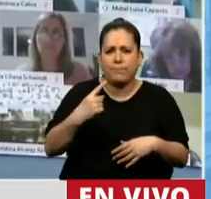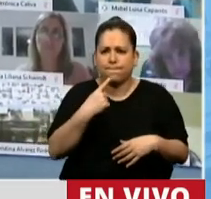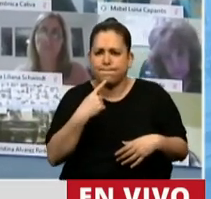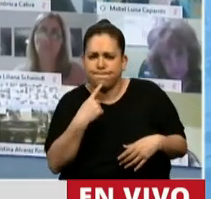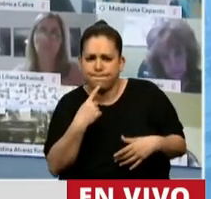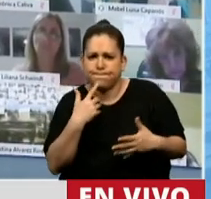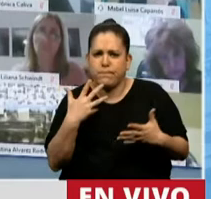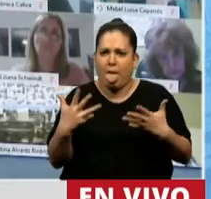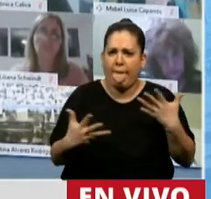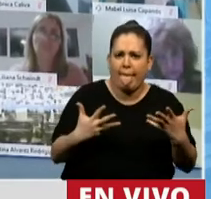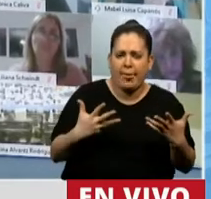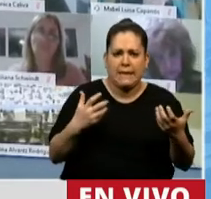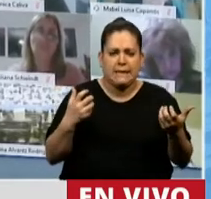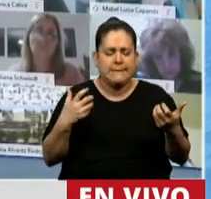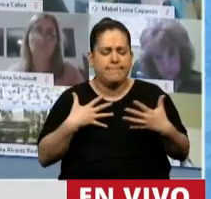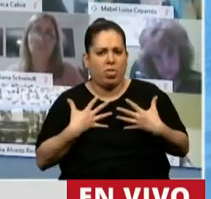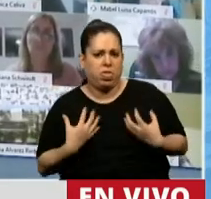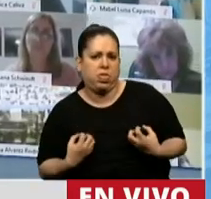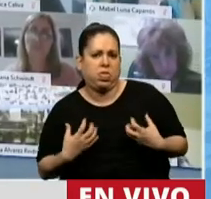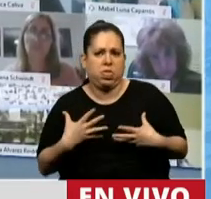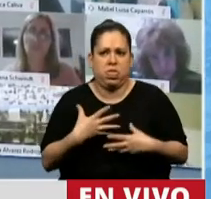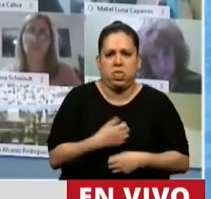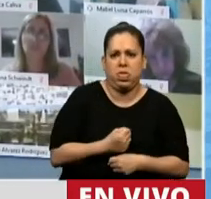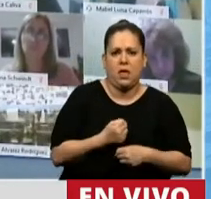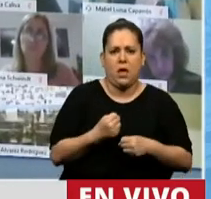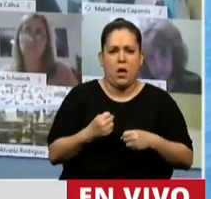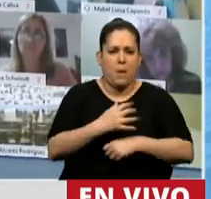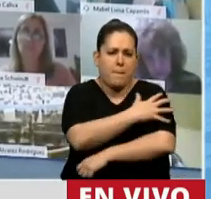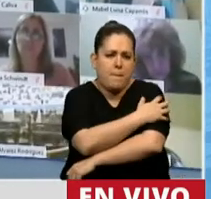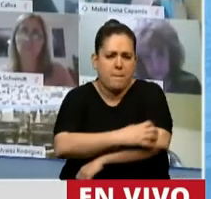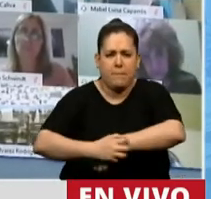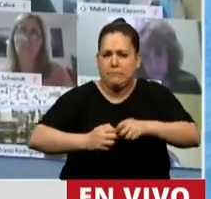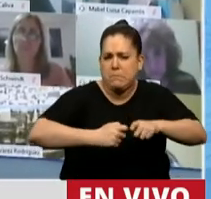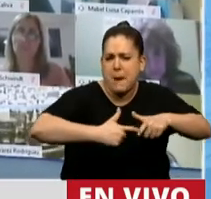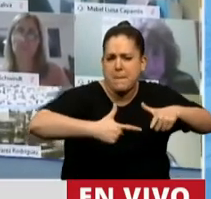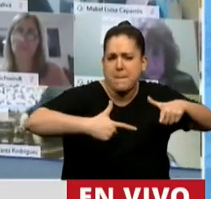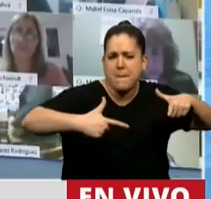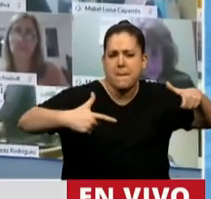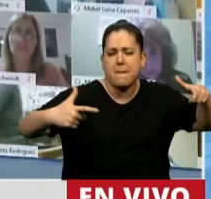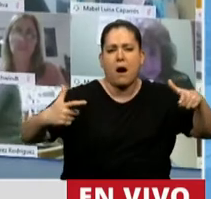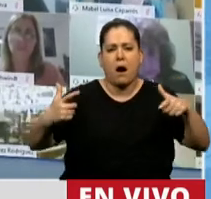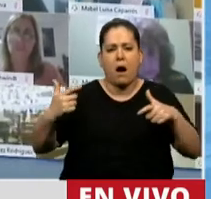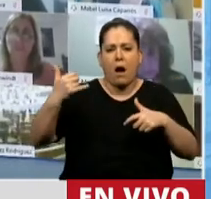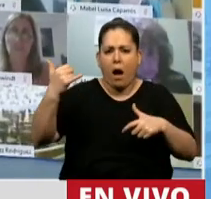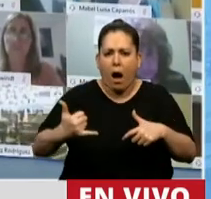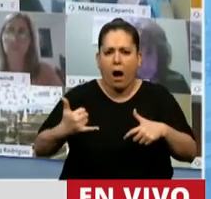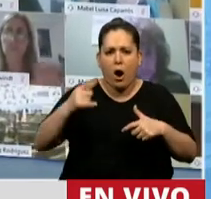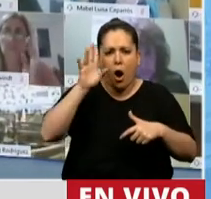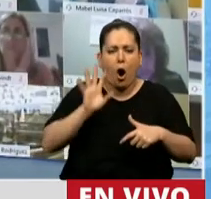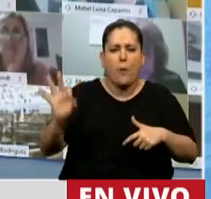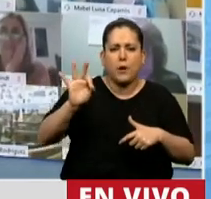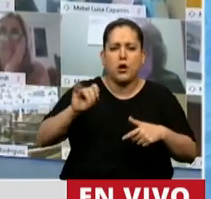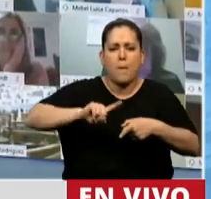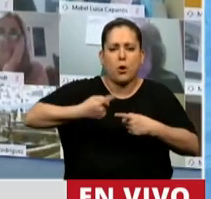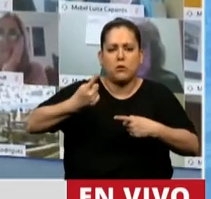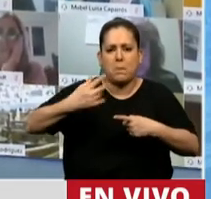desazón, desesperanza, donde aumenta la pobreza y sin embargo seguimos teniendo grieta, es